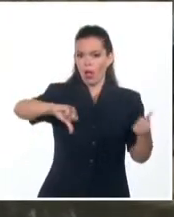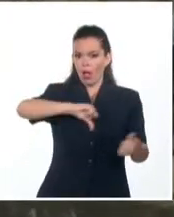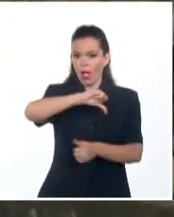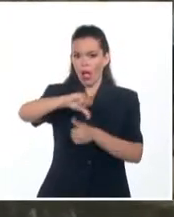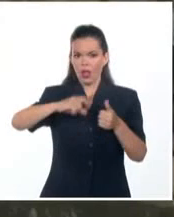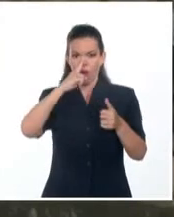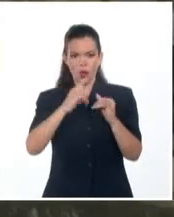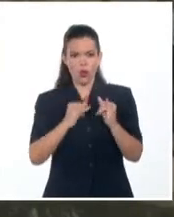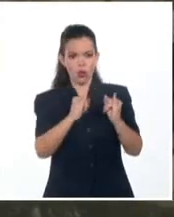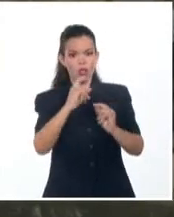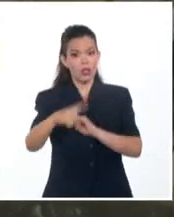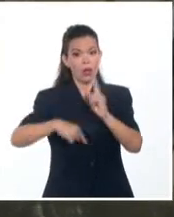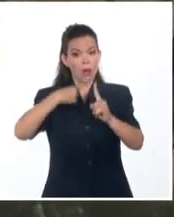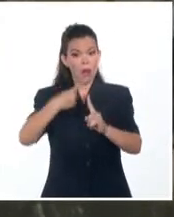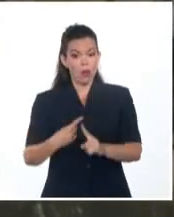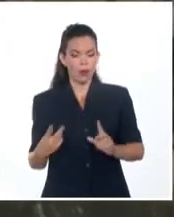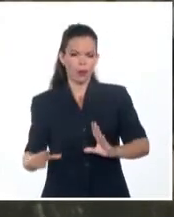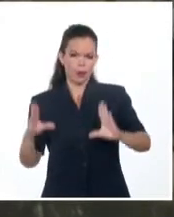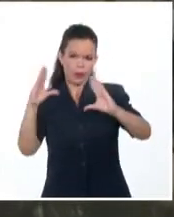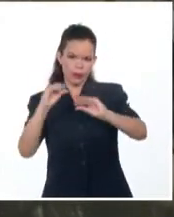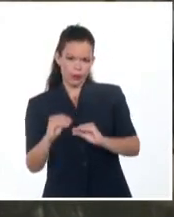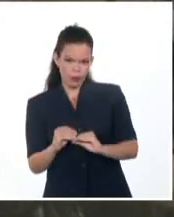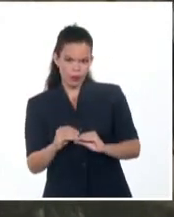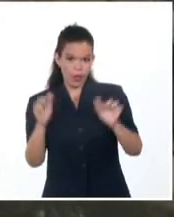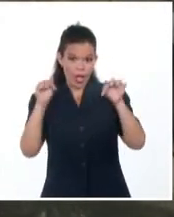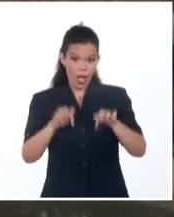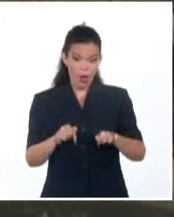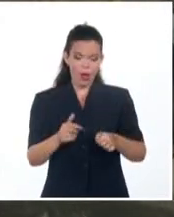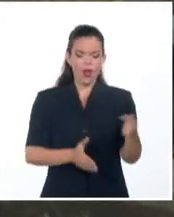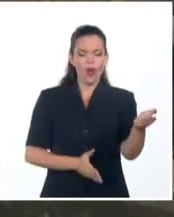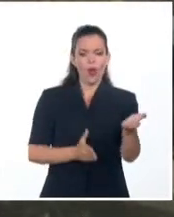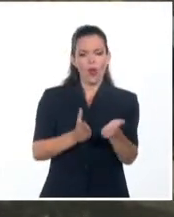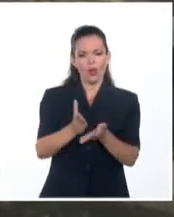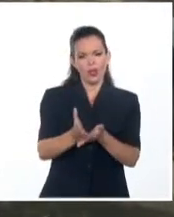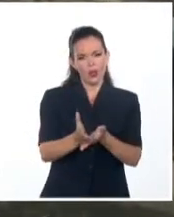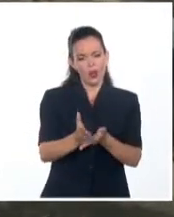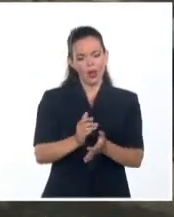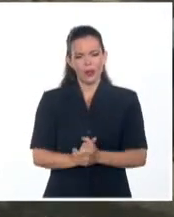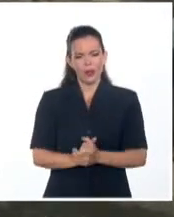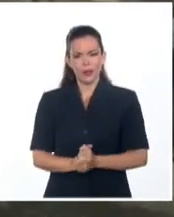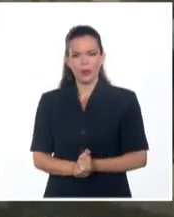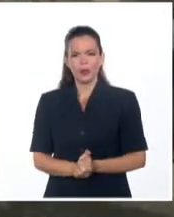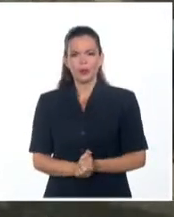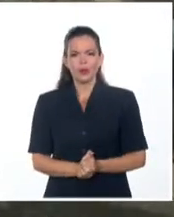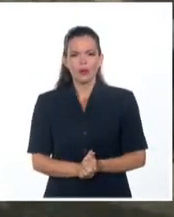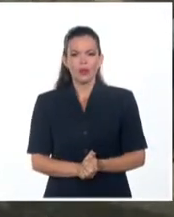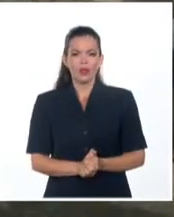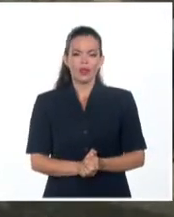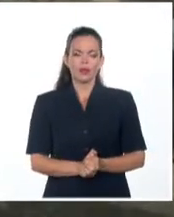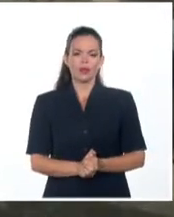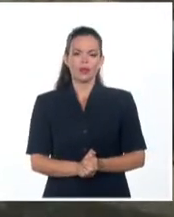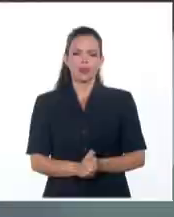noticiero de televisión. Ahora devolvemos la señal después de este adelanto a nuestros estudios.